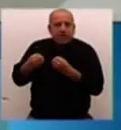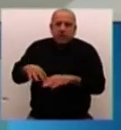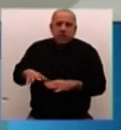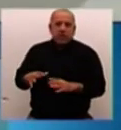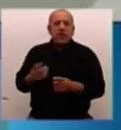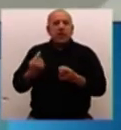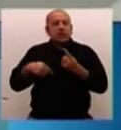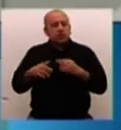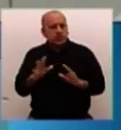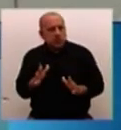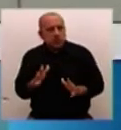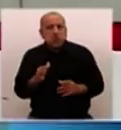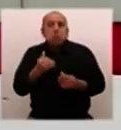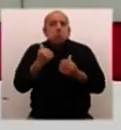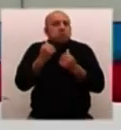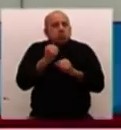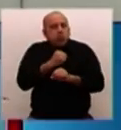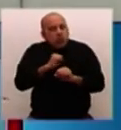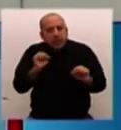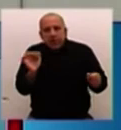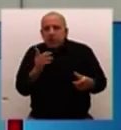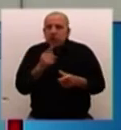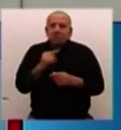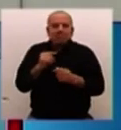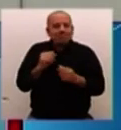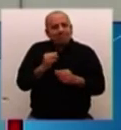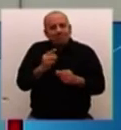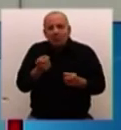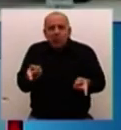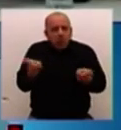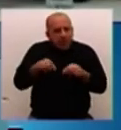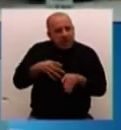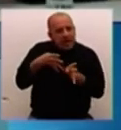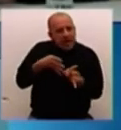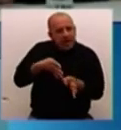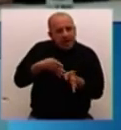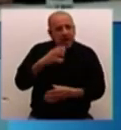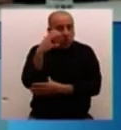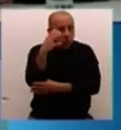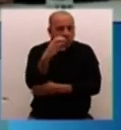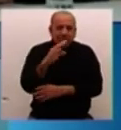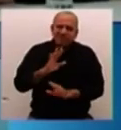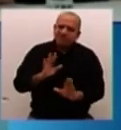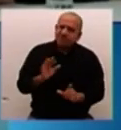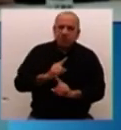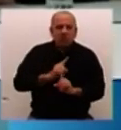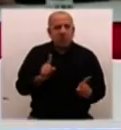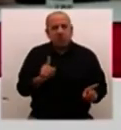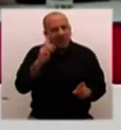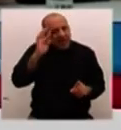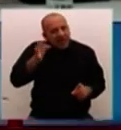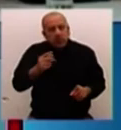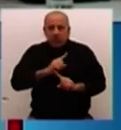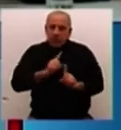probable, salvo algunos grupos chicos, que se pueda volver a activar un conflicto. Que si eso ocurre sería tremendo. Solo un tiro, solo una